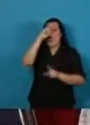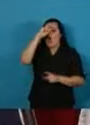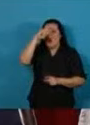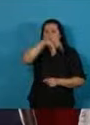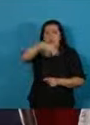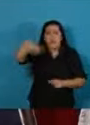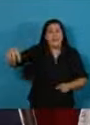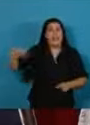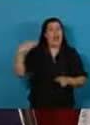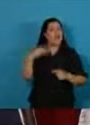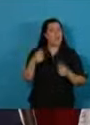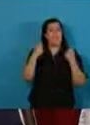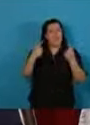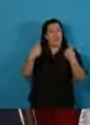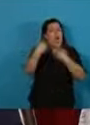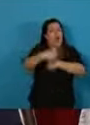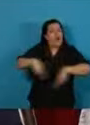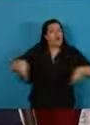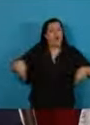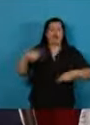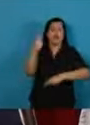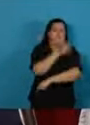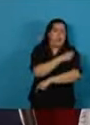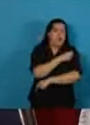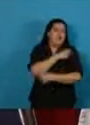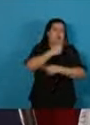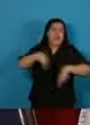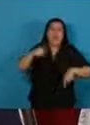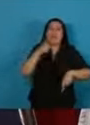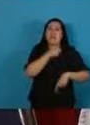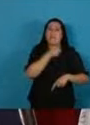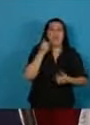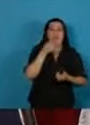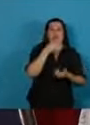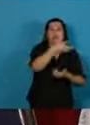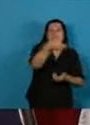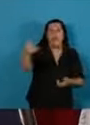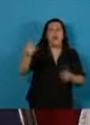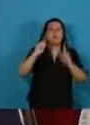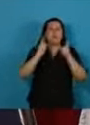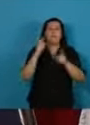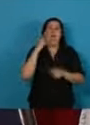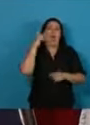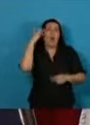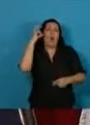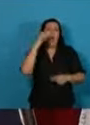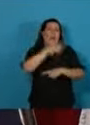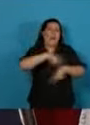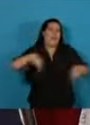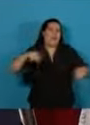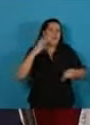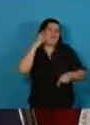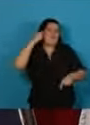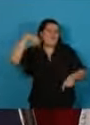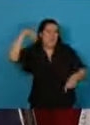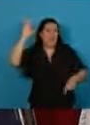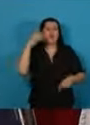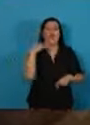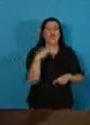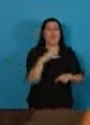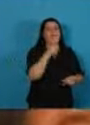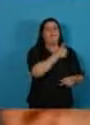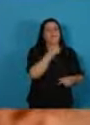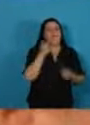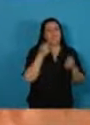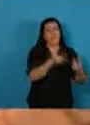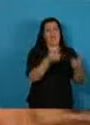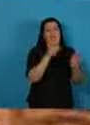falten insumos y para que los remedios lleguen a nuestros abuelos de menos ingresos de modo gratuito.